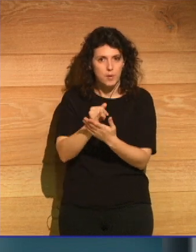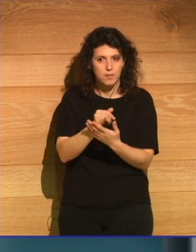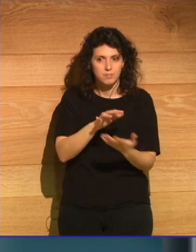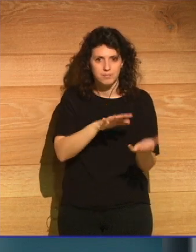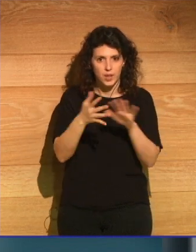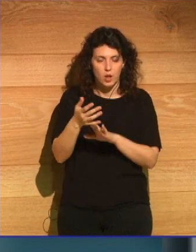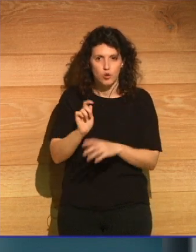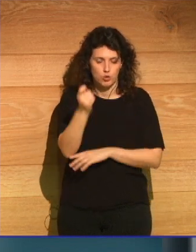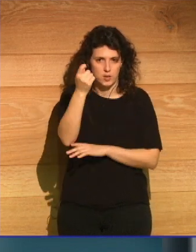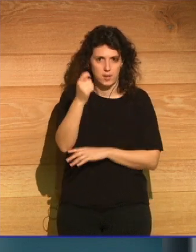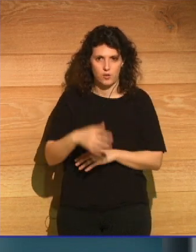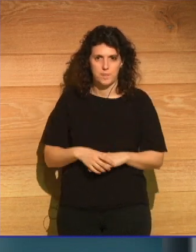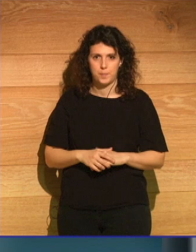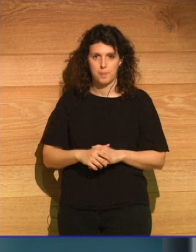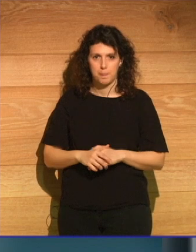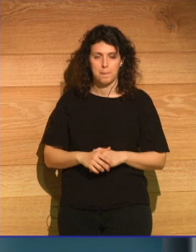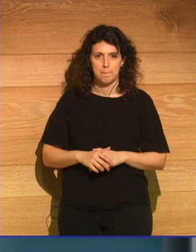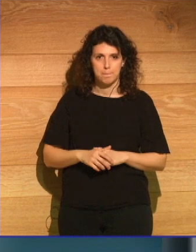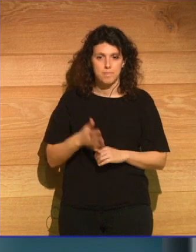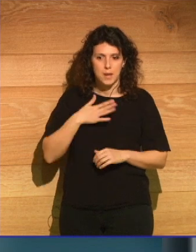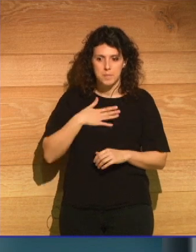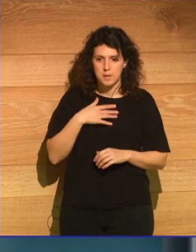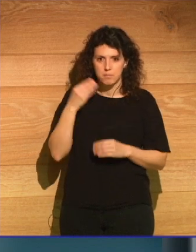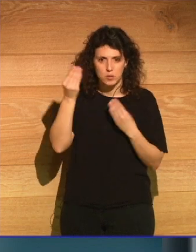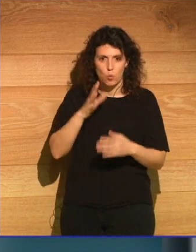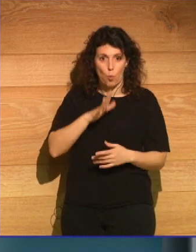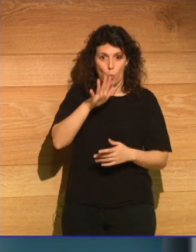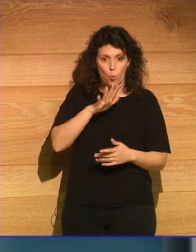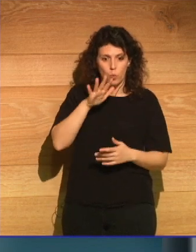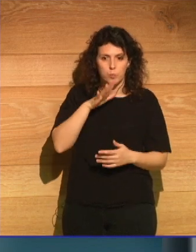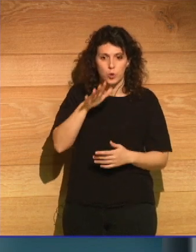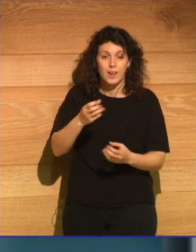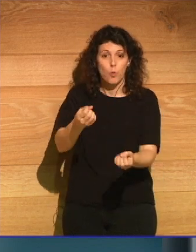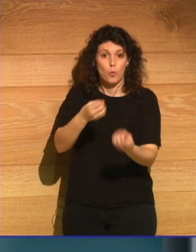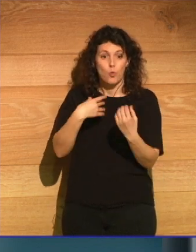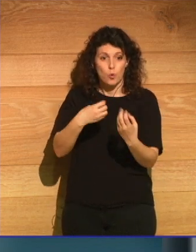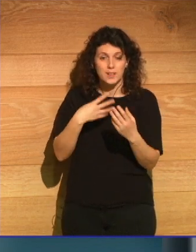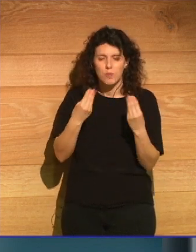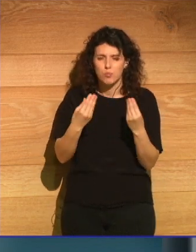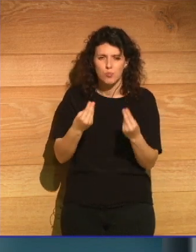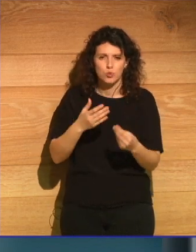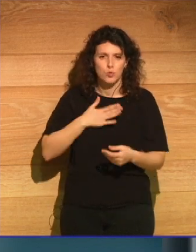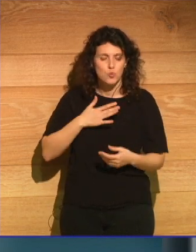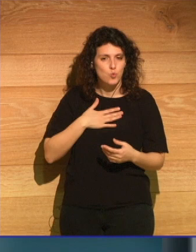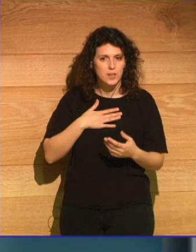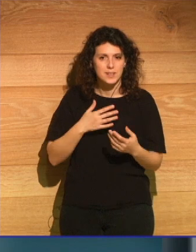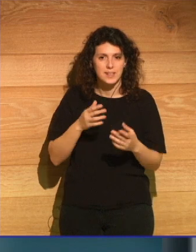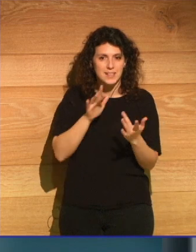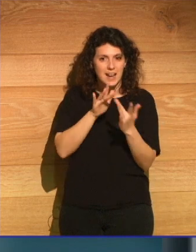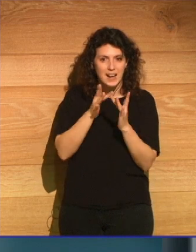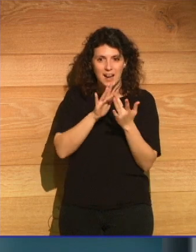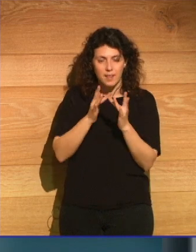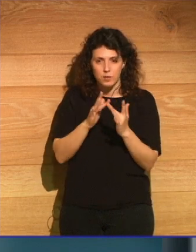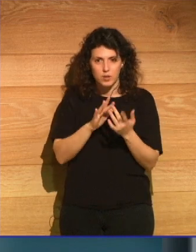A mí me parece increíble porque nos está contando mucho sobre cómo está cambiando nuestra relación